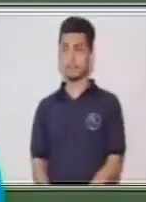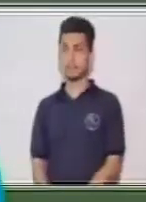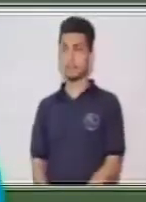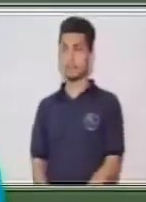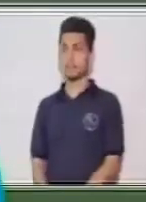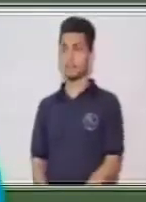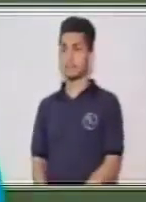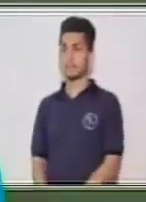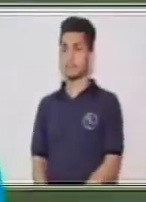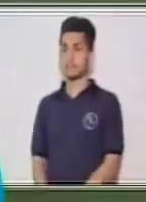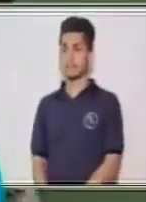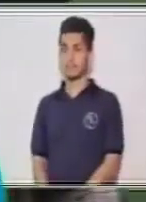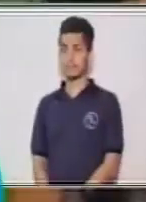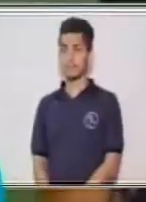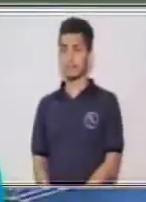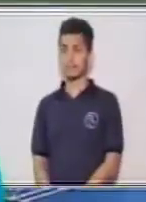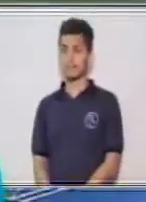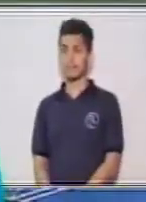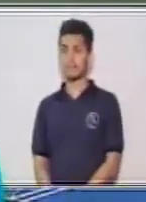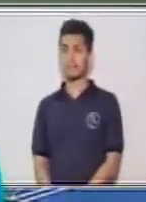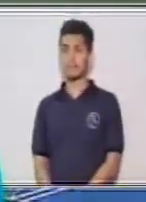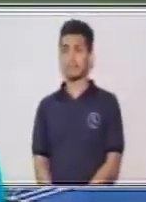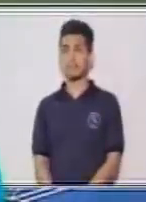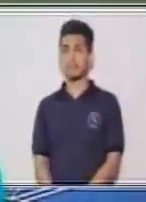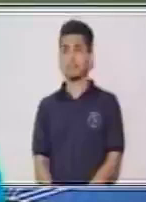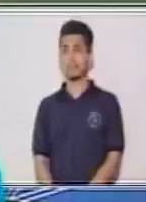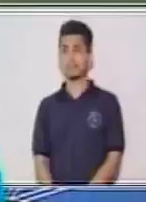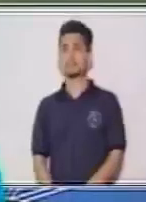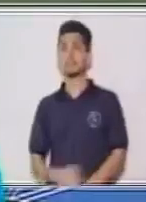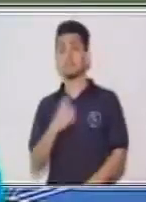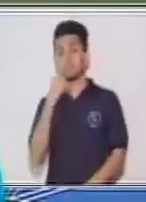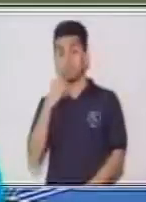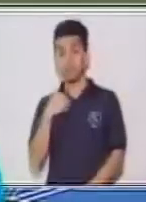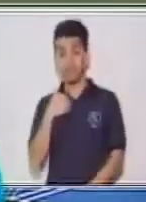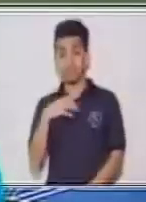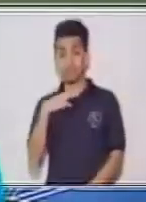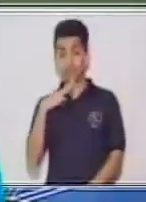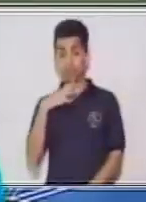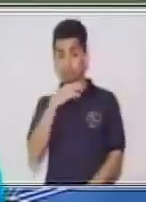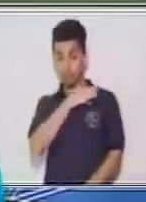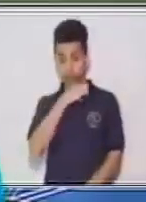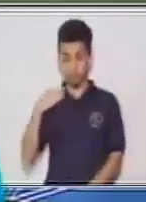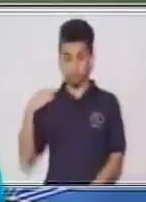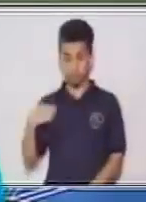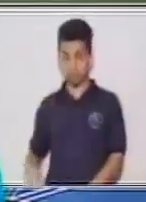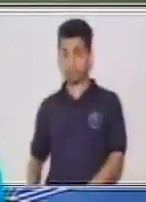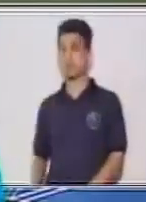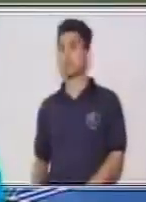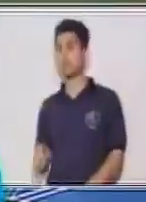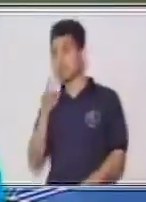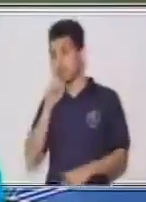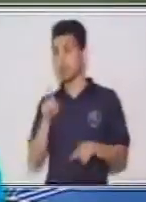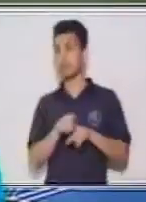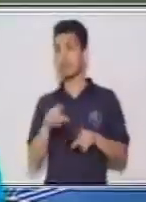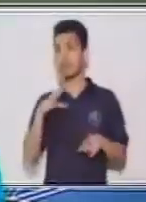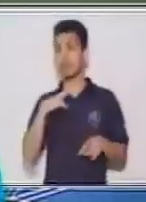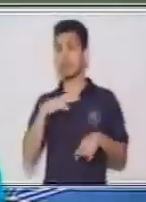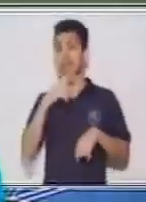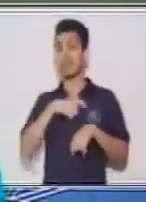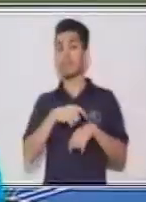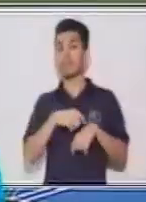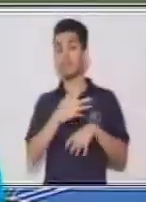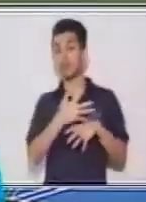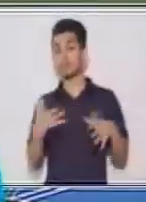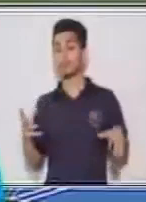¿De acuerdo? Ya que tenemos presente lo de los pronombres personales, también debes de tener en cuenta que tienen tiempos verbales. Y en este